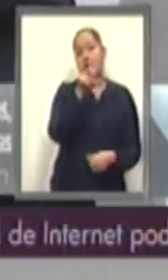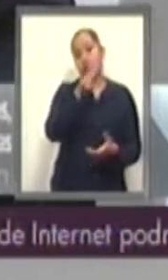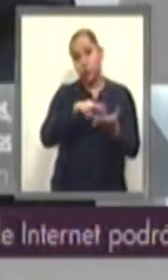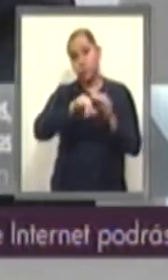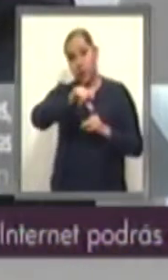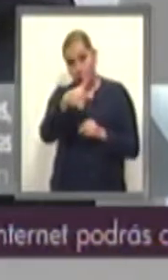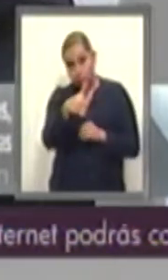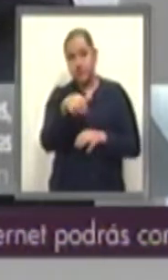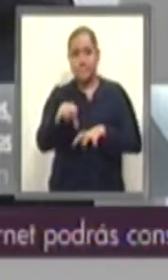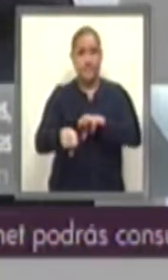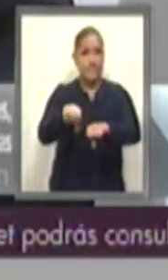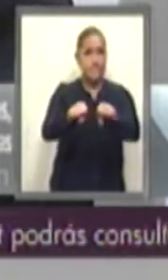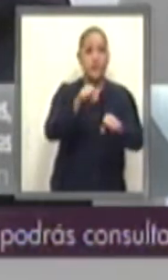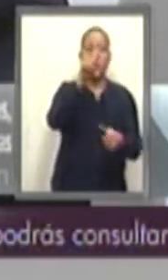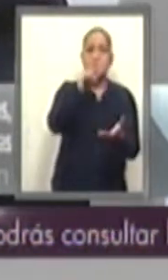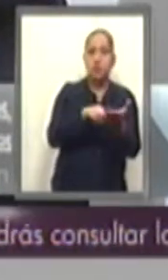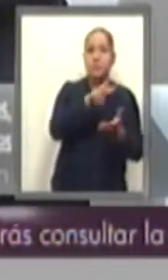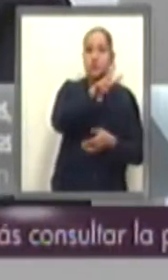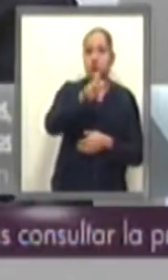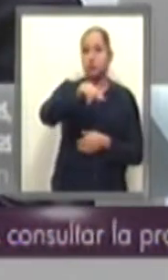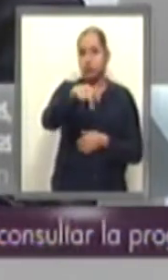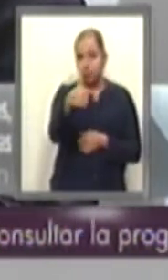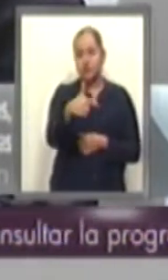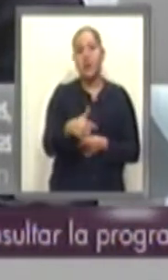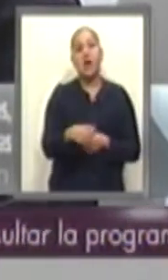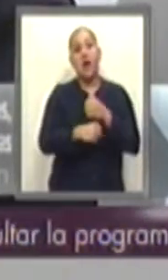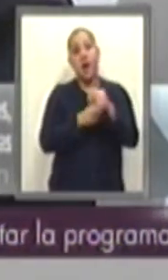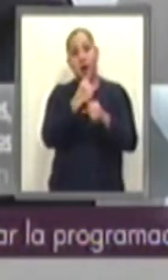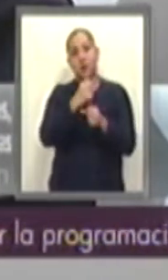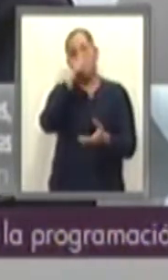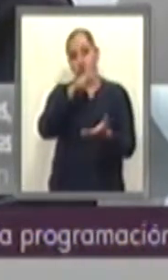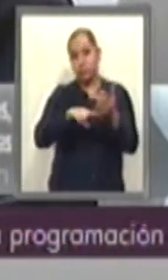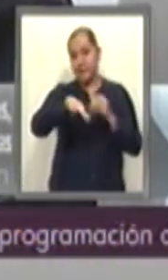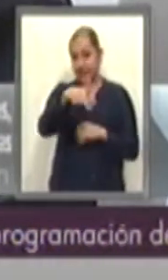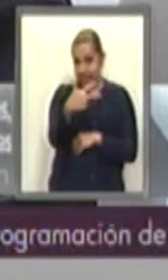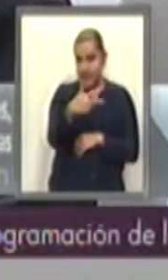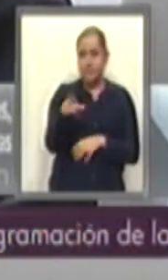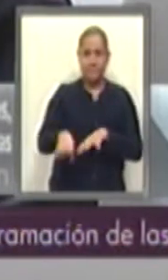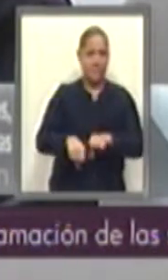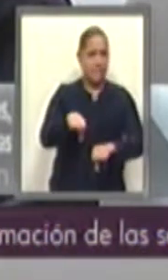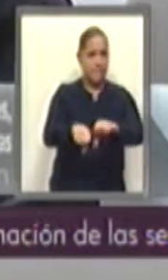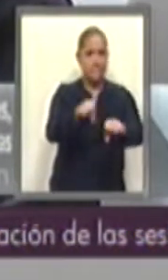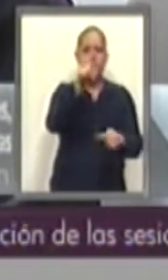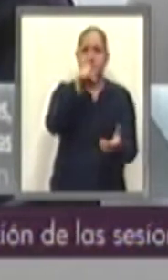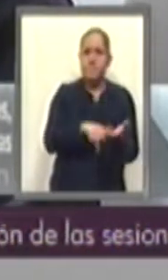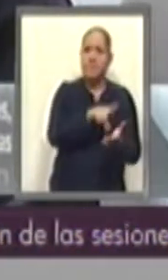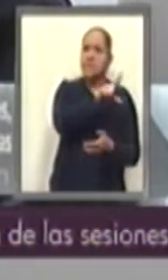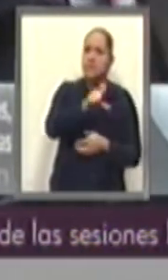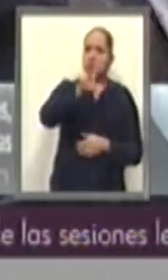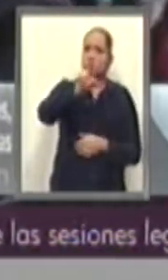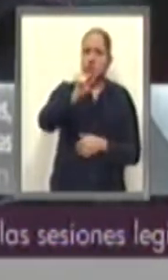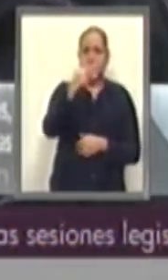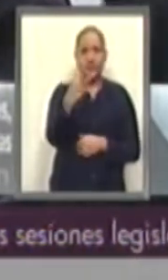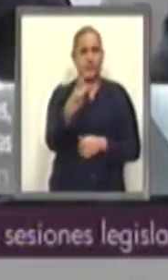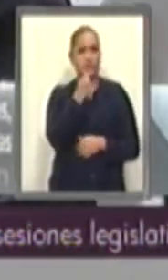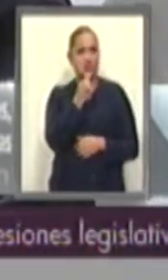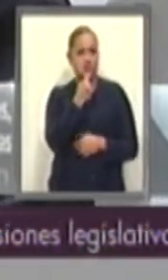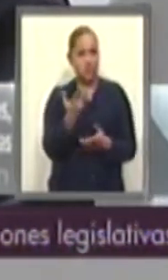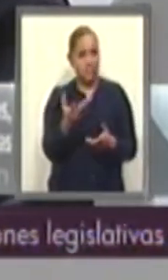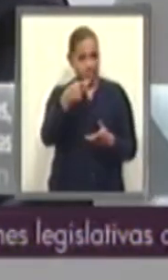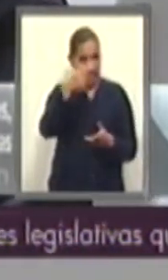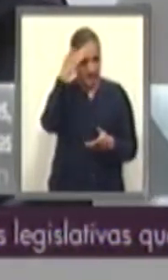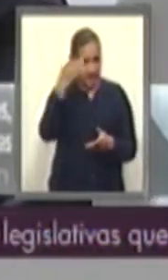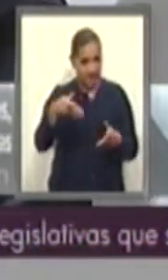mil doscientos doce y para el año 2013 mil ciento ochenta y tres, siendo este